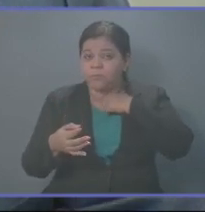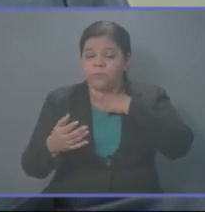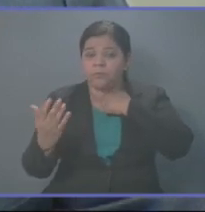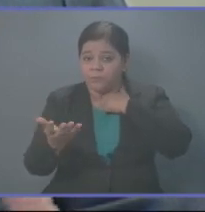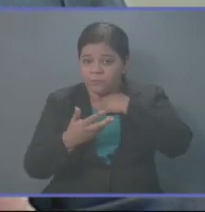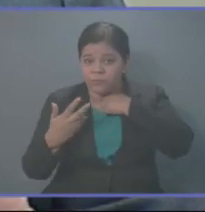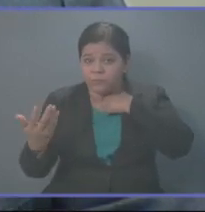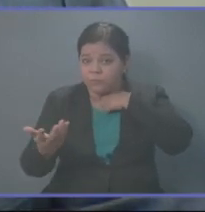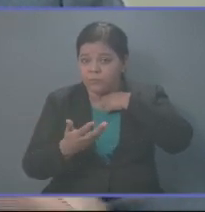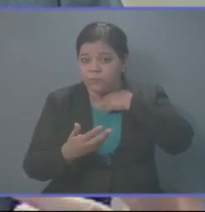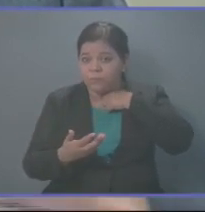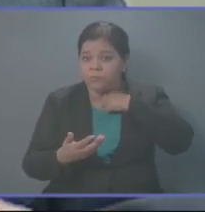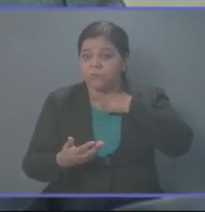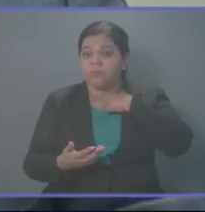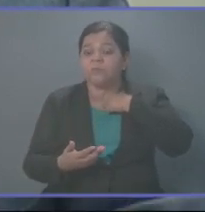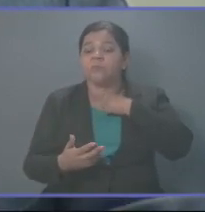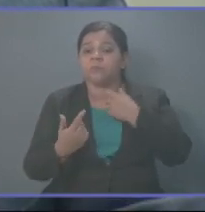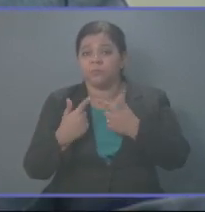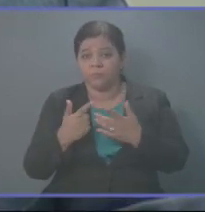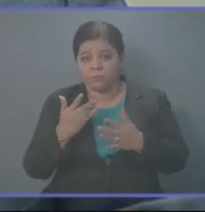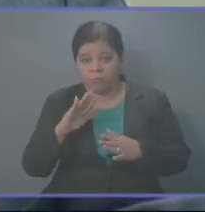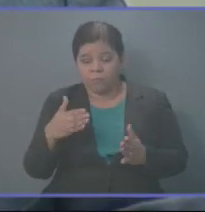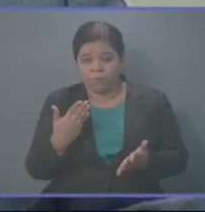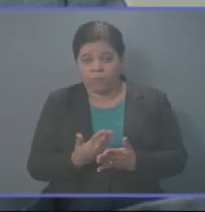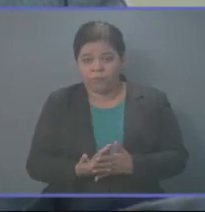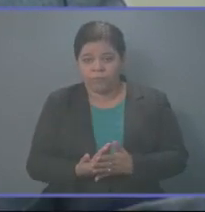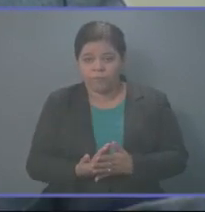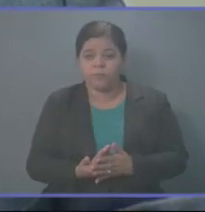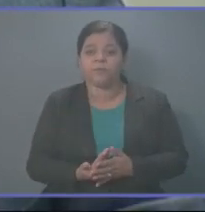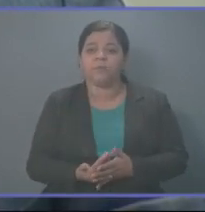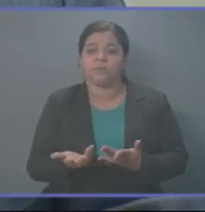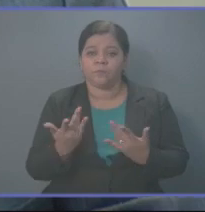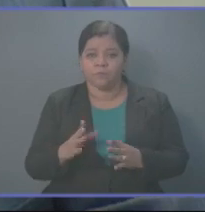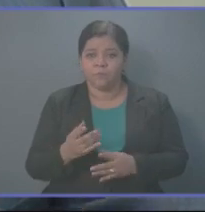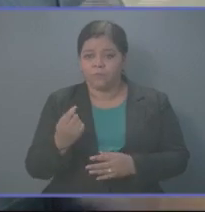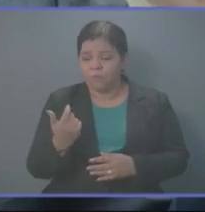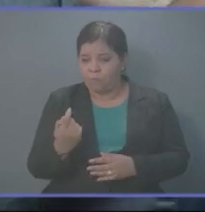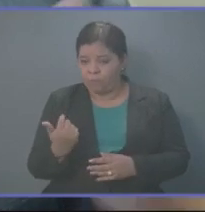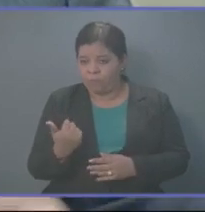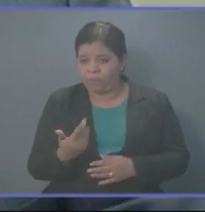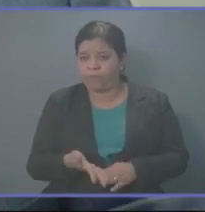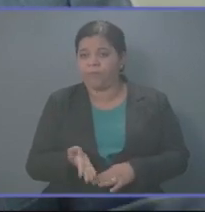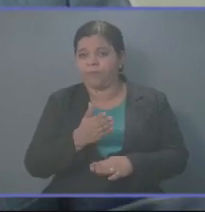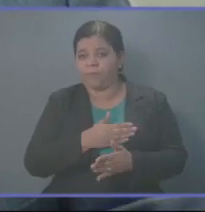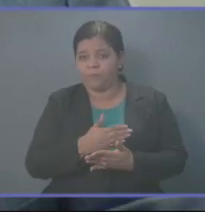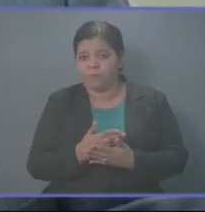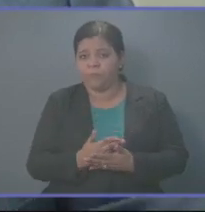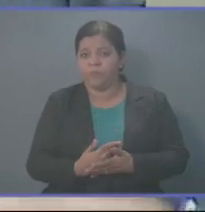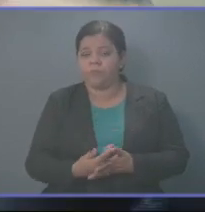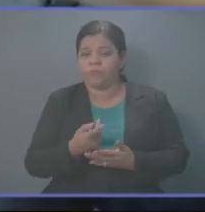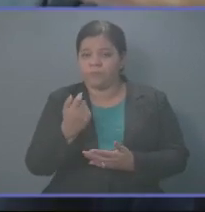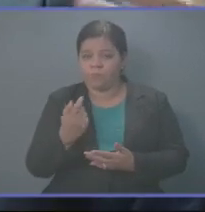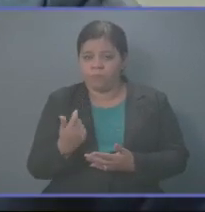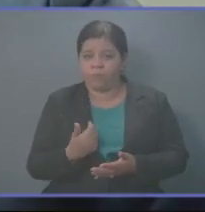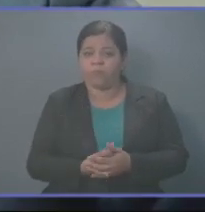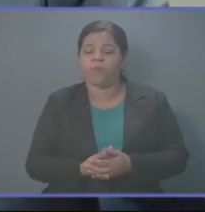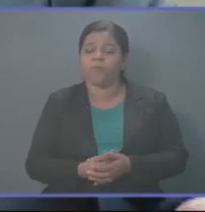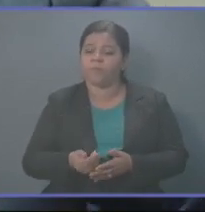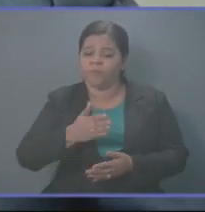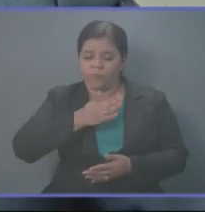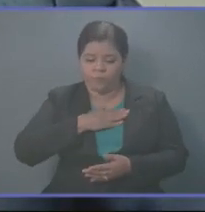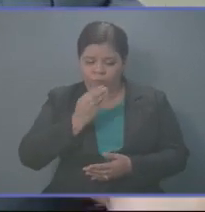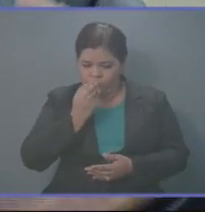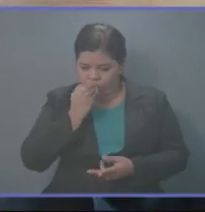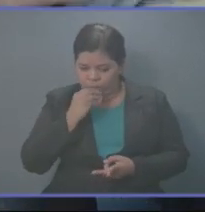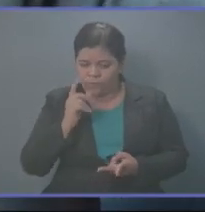de nuestros colores partidarios queremos que se beneficie a los policías, antes los policías tenían su alimentación,